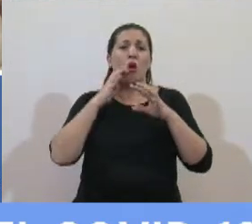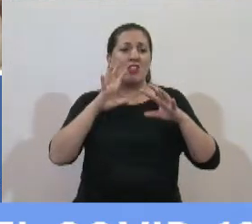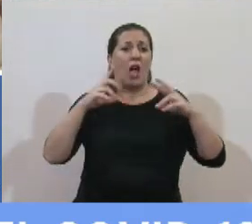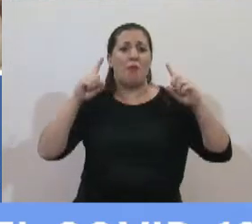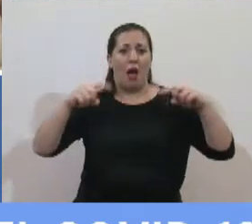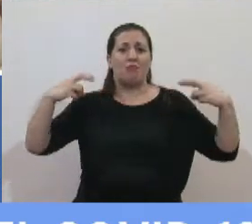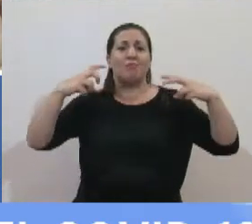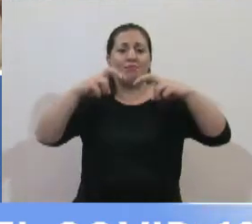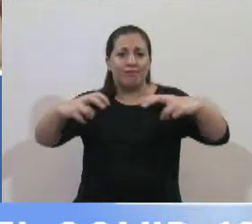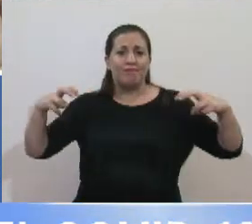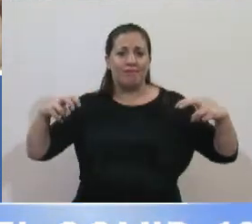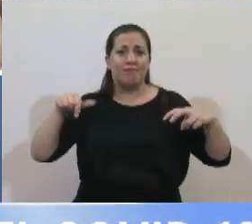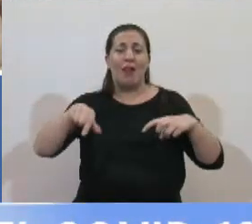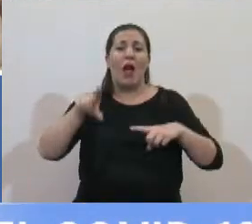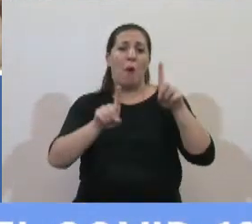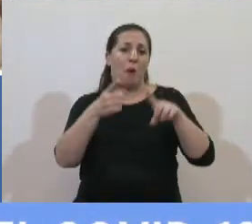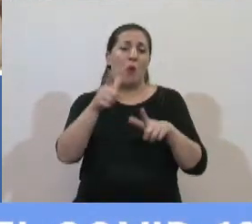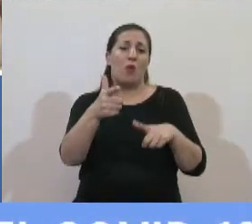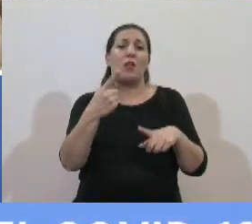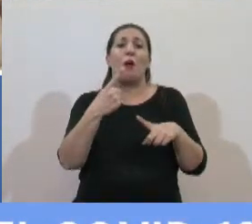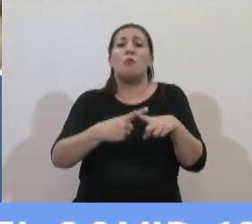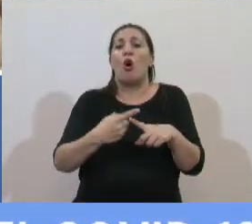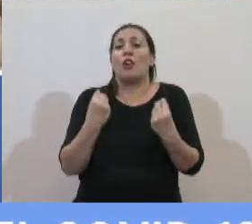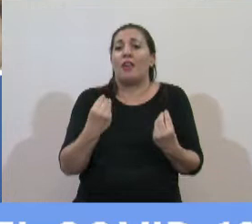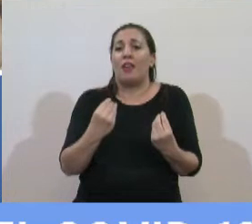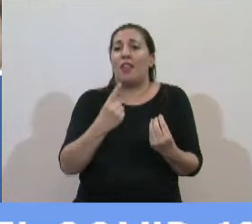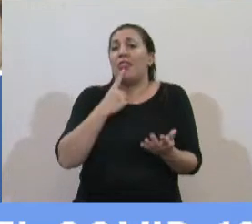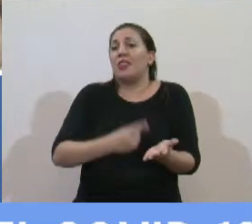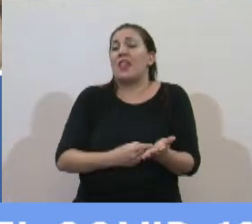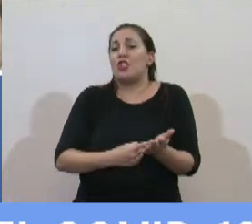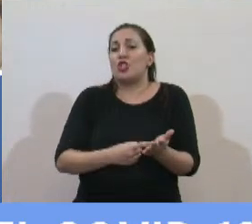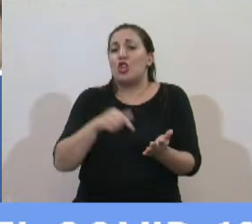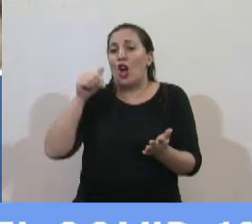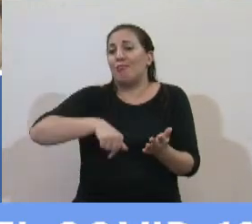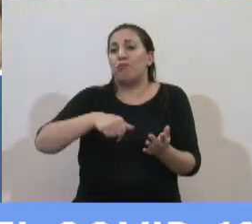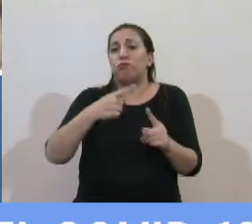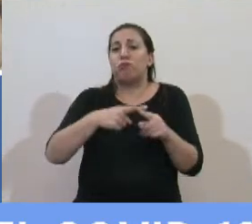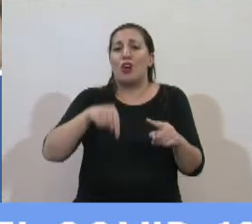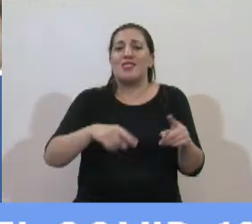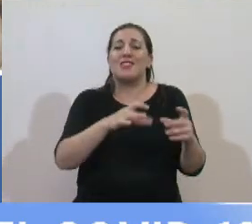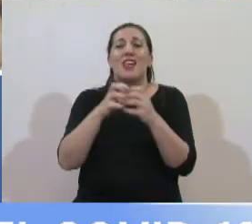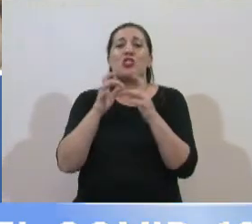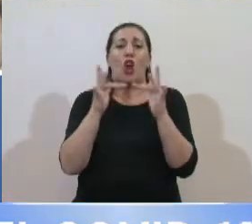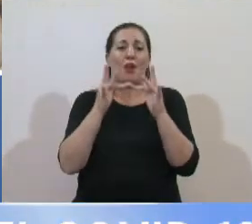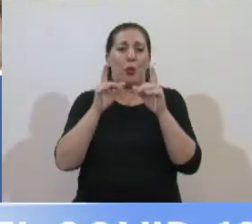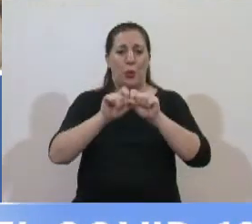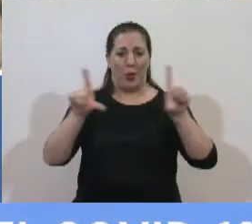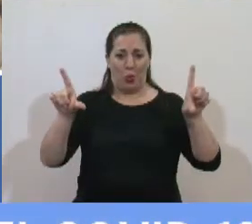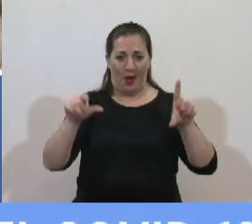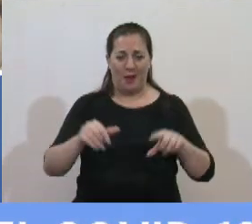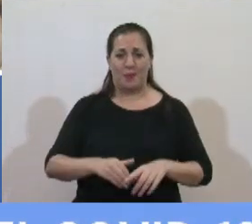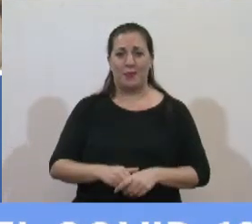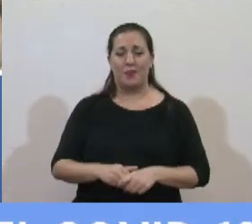están ausentes como consecuencia de la decisión que se adoptó en esta sesión virtual dicho esto